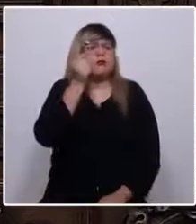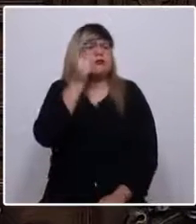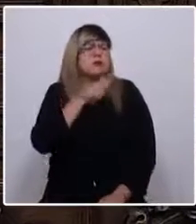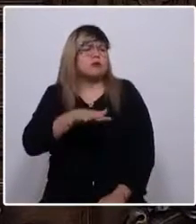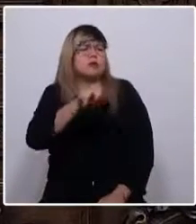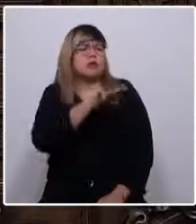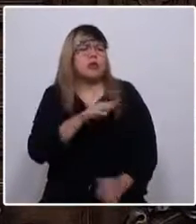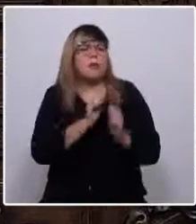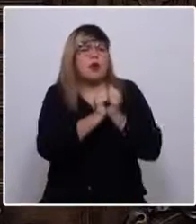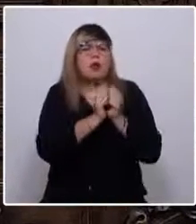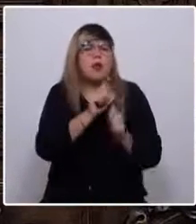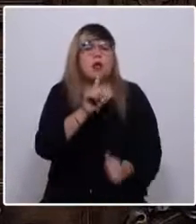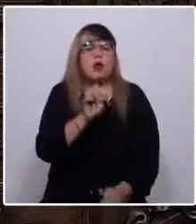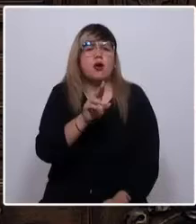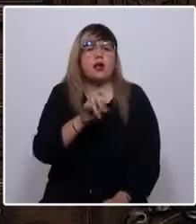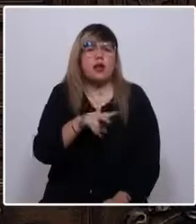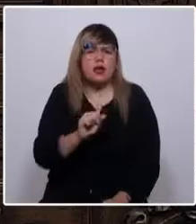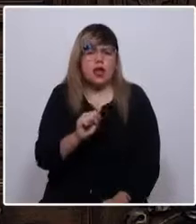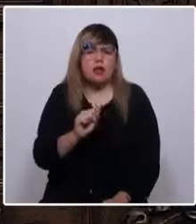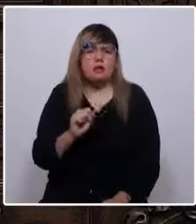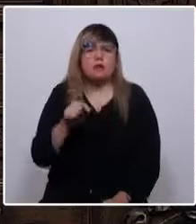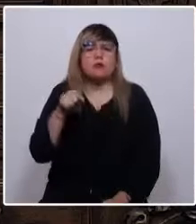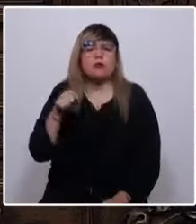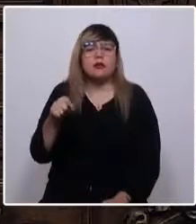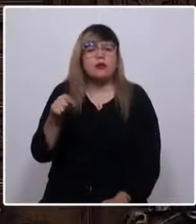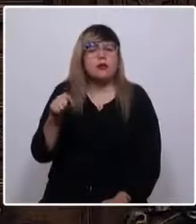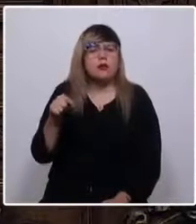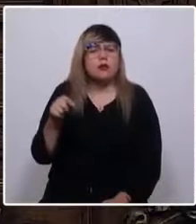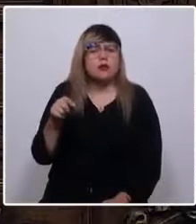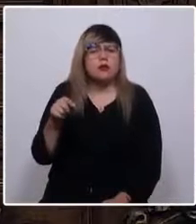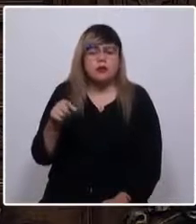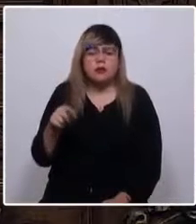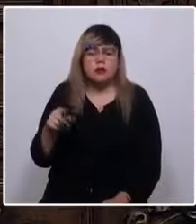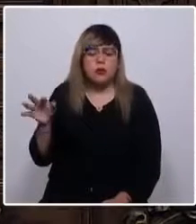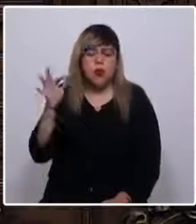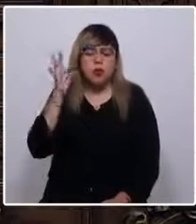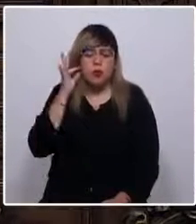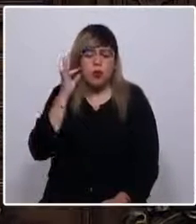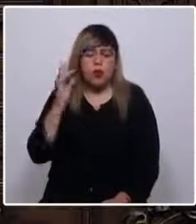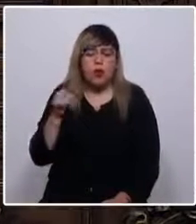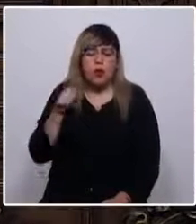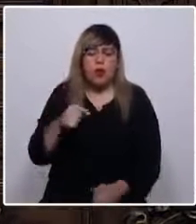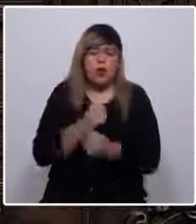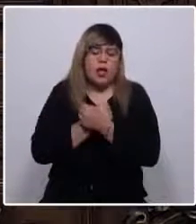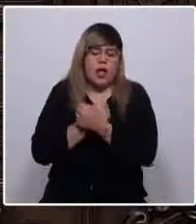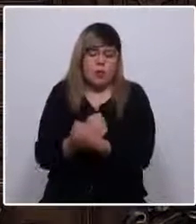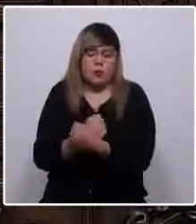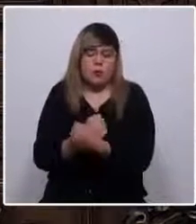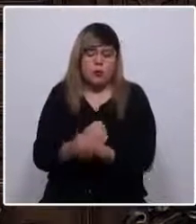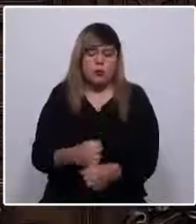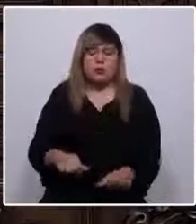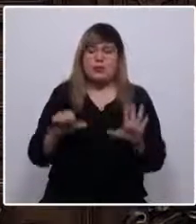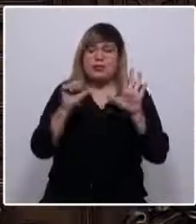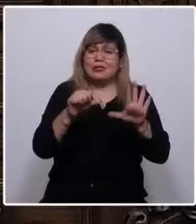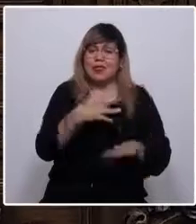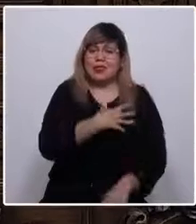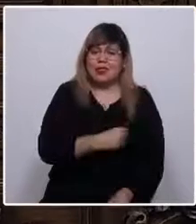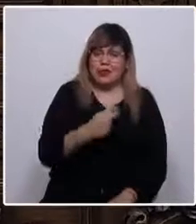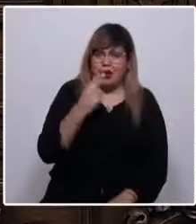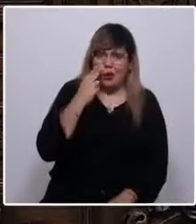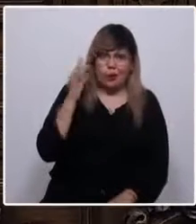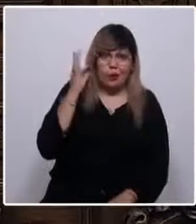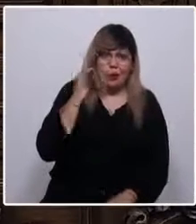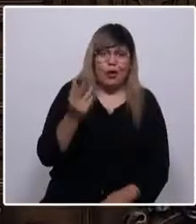compañera Lorena, una guayquileña excepcional a quien amo, y sin nuestros hijos, nuestras seis hijas e hijos,